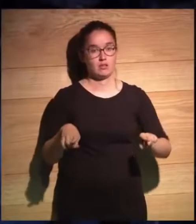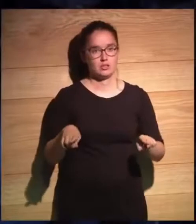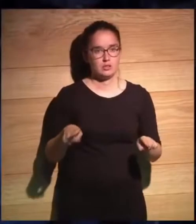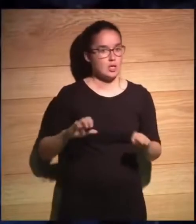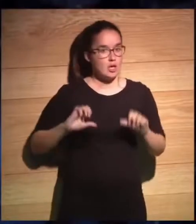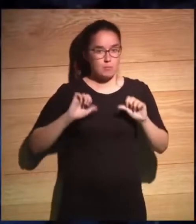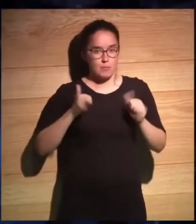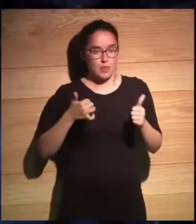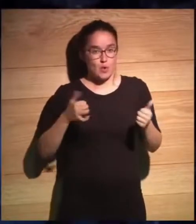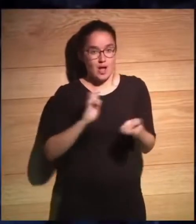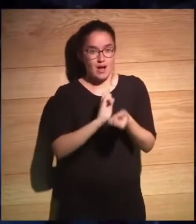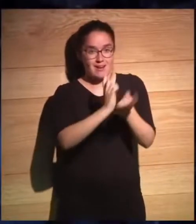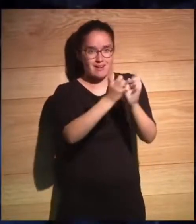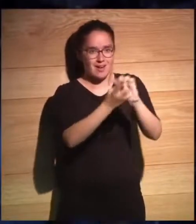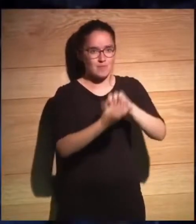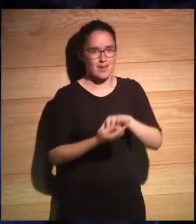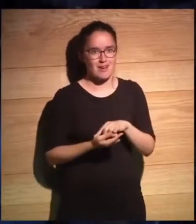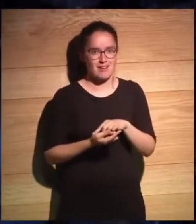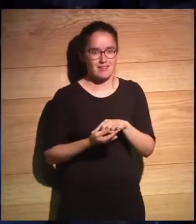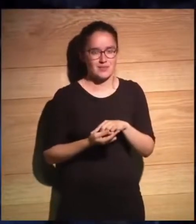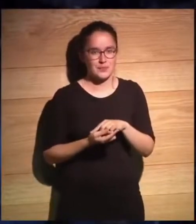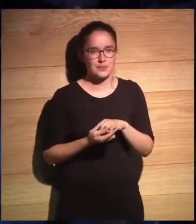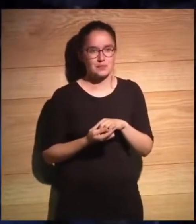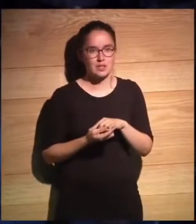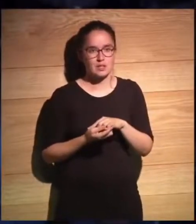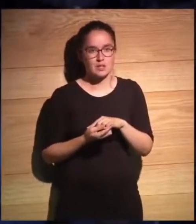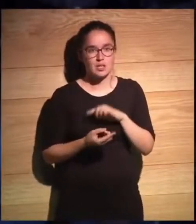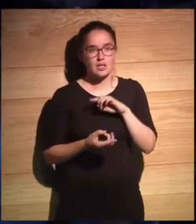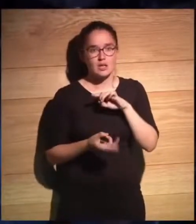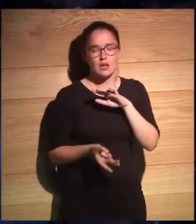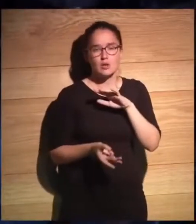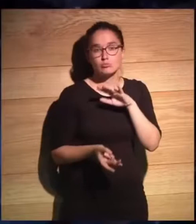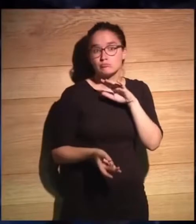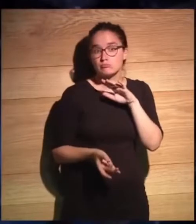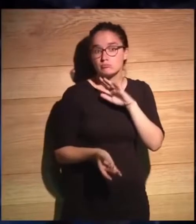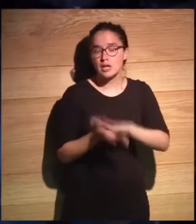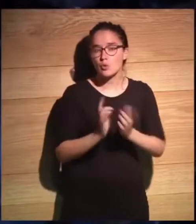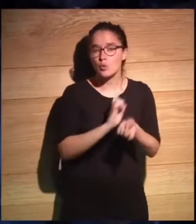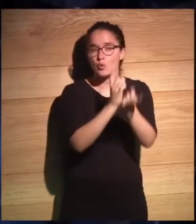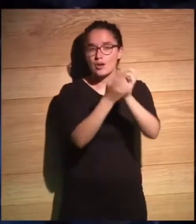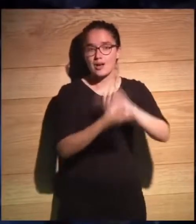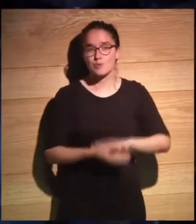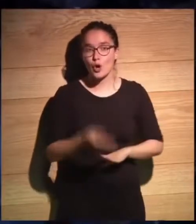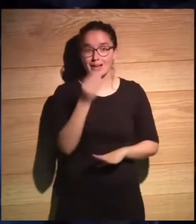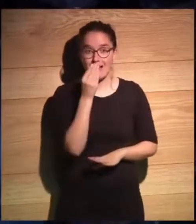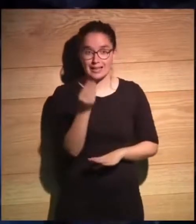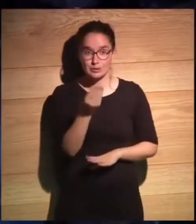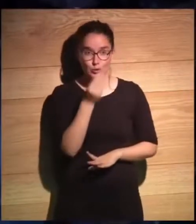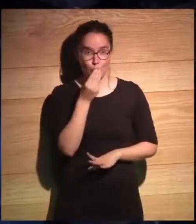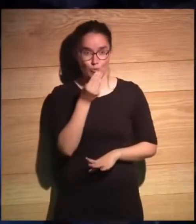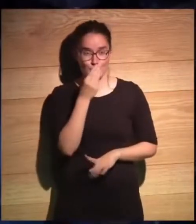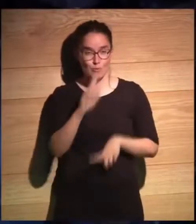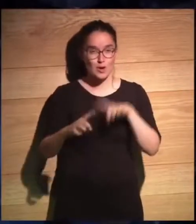que aquello empezó a cambiar y produjeron un cambio no solamente gastronómico,